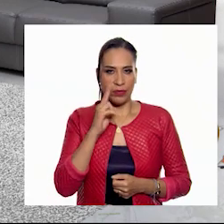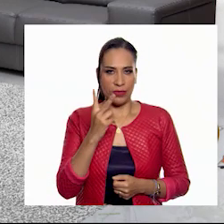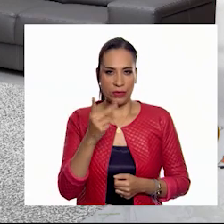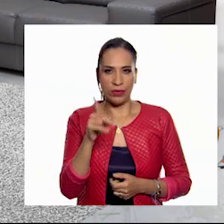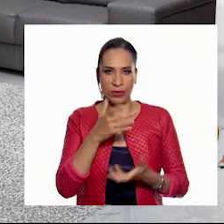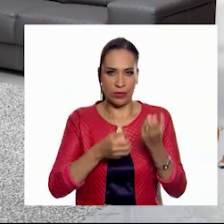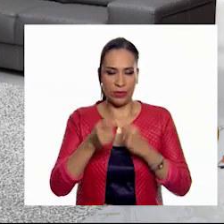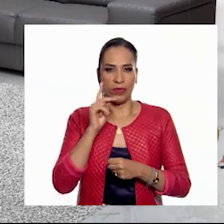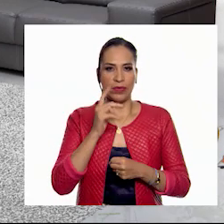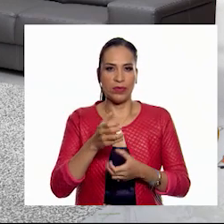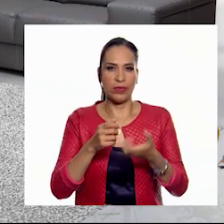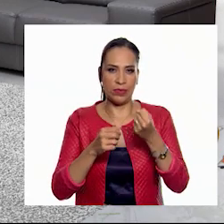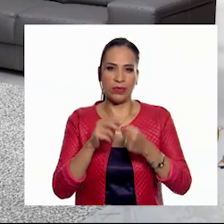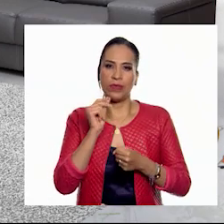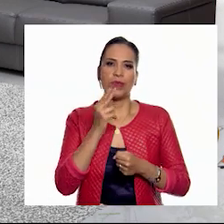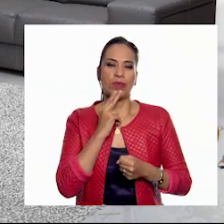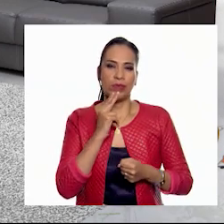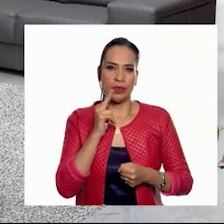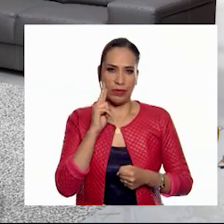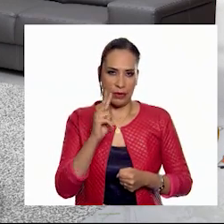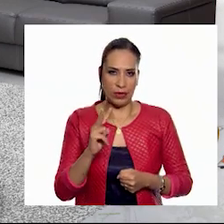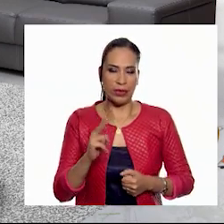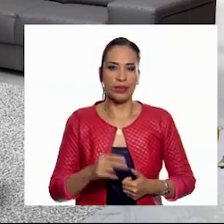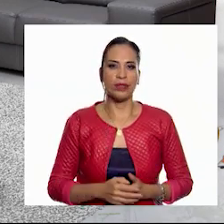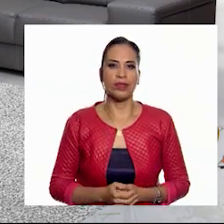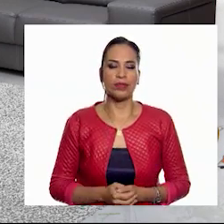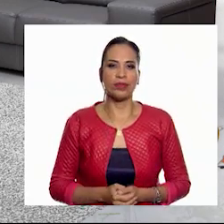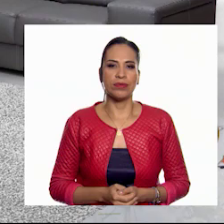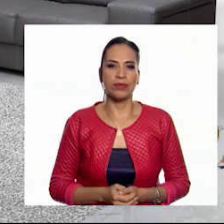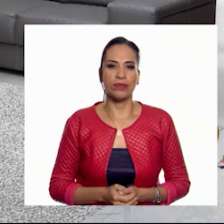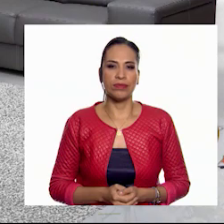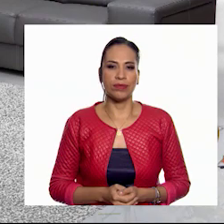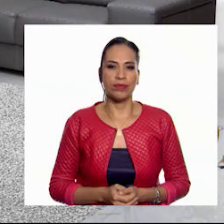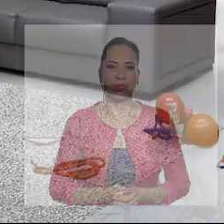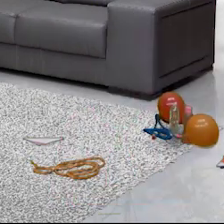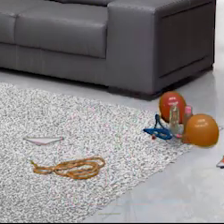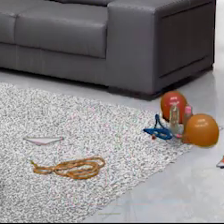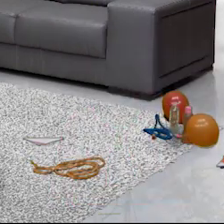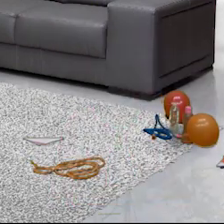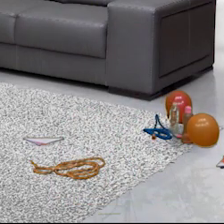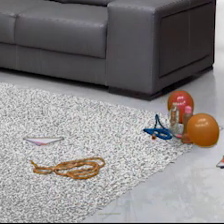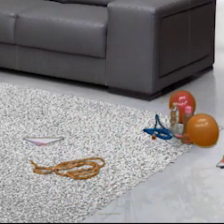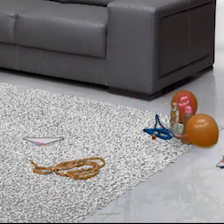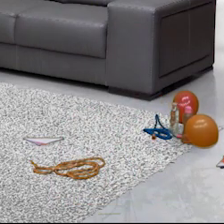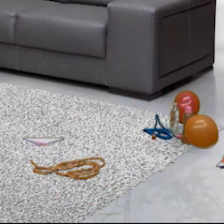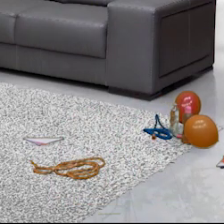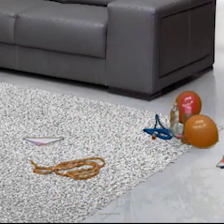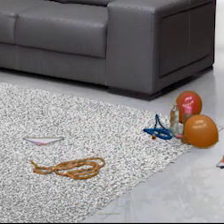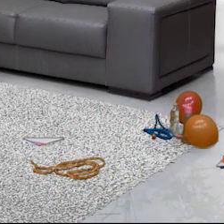manos y luego la mano que menos ocupamos. ¿Estás listo? Perfecto. Una, dos, tres.